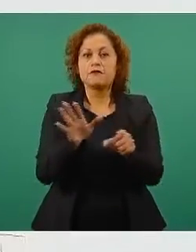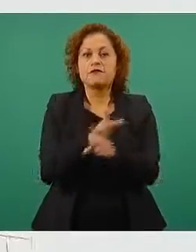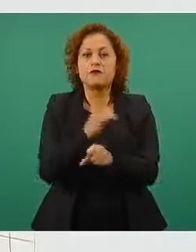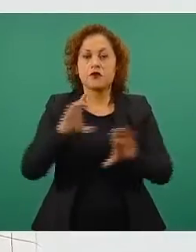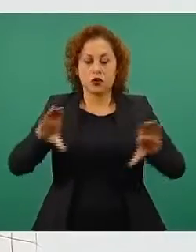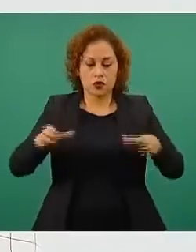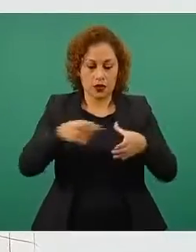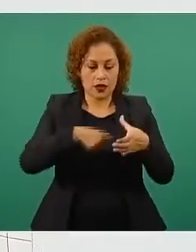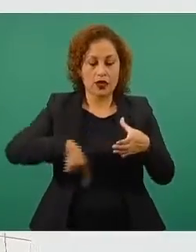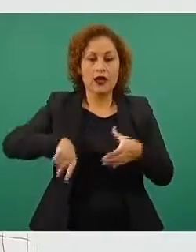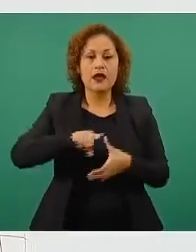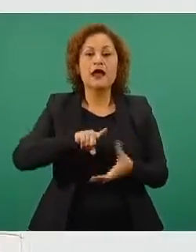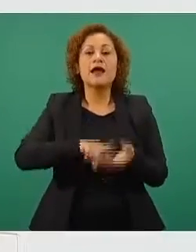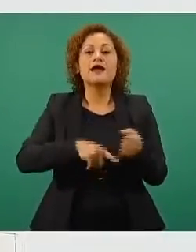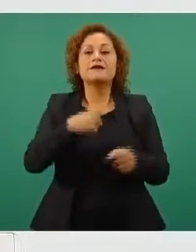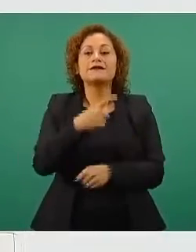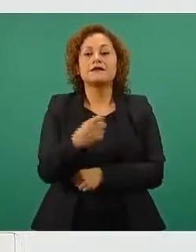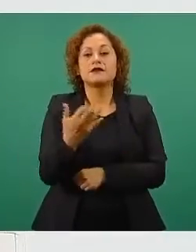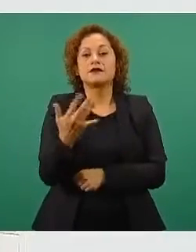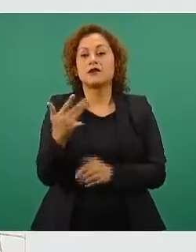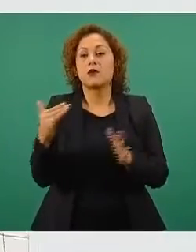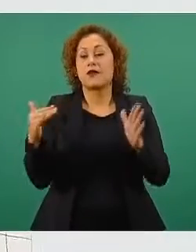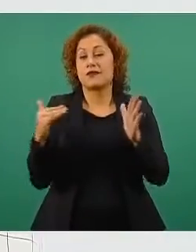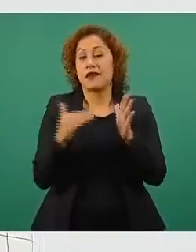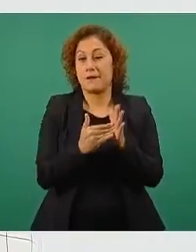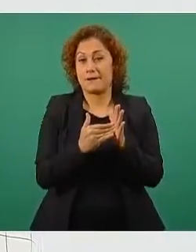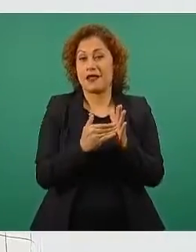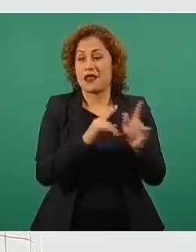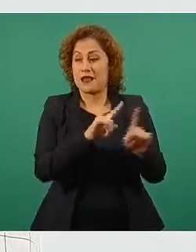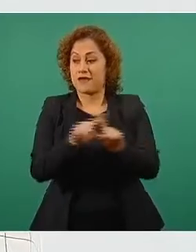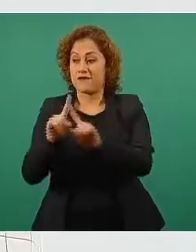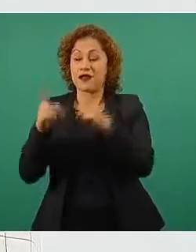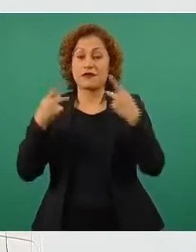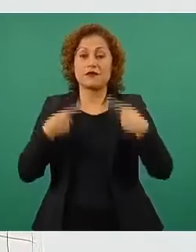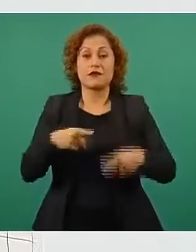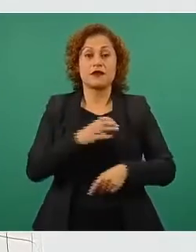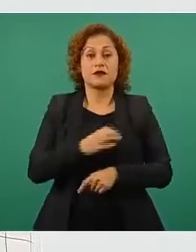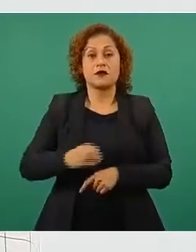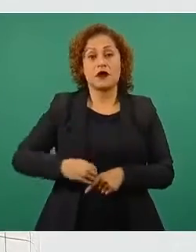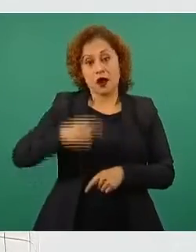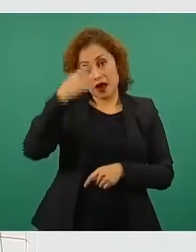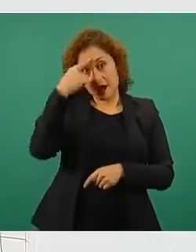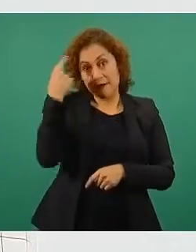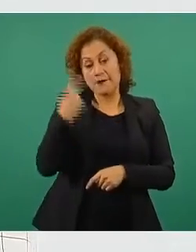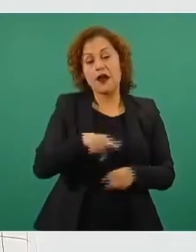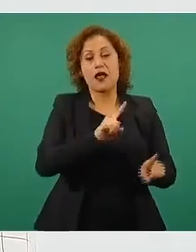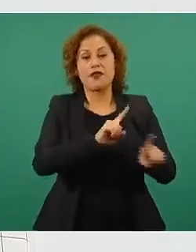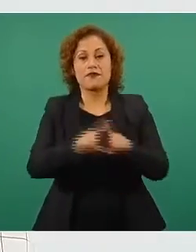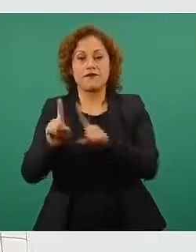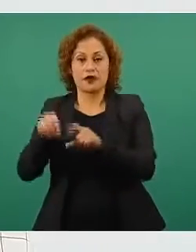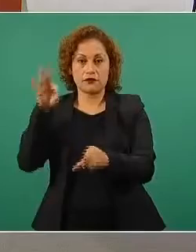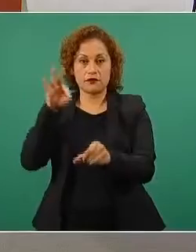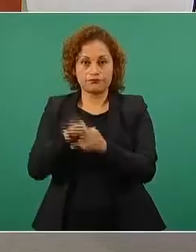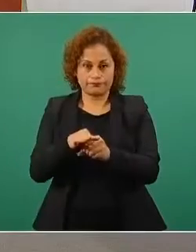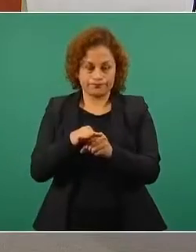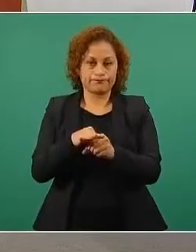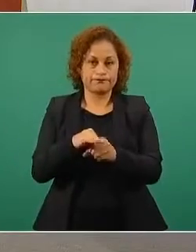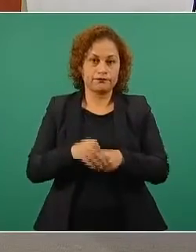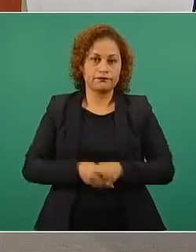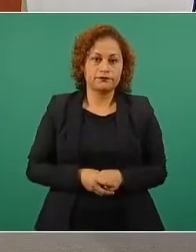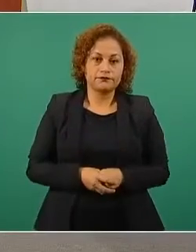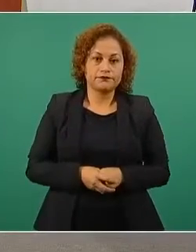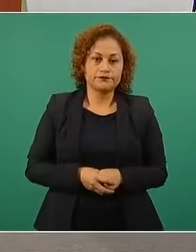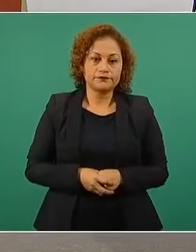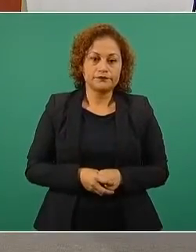150 mil candidatos y candidatas a más de 21 mil cargos de elección popular. A la